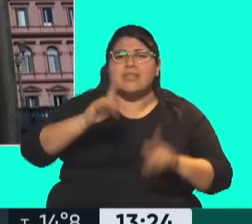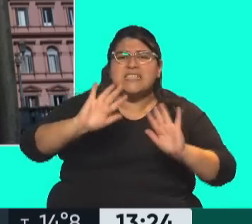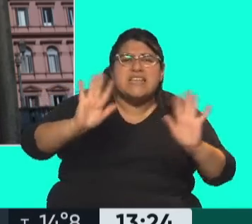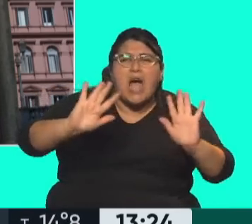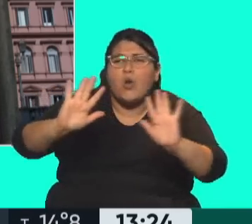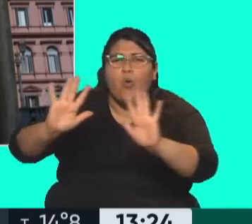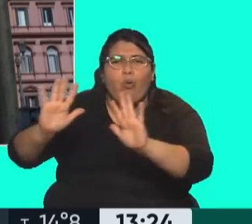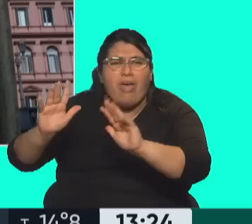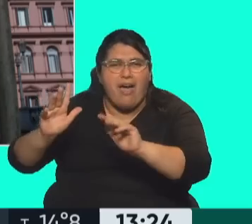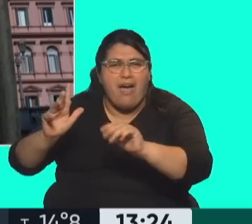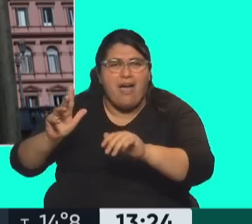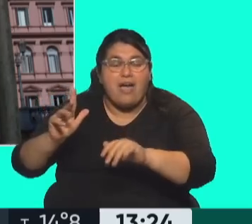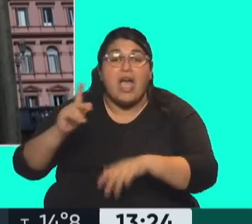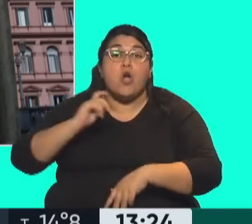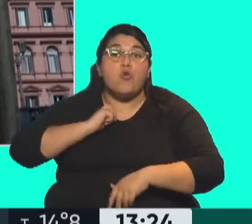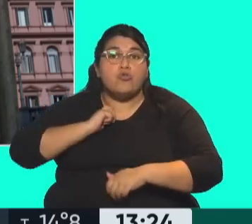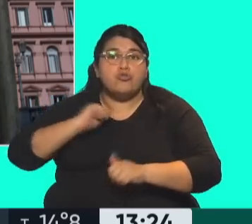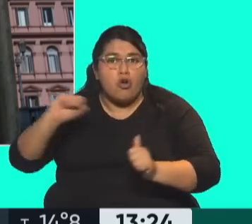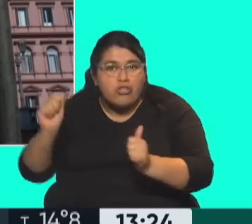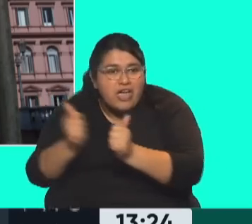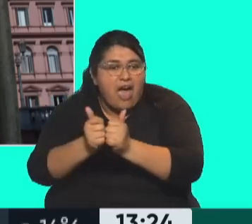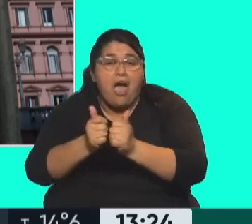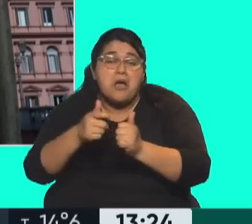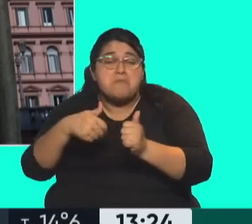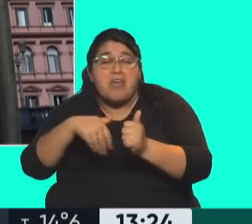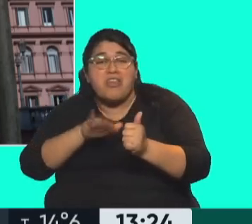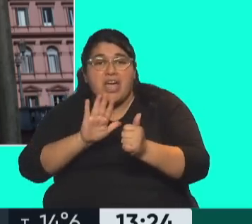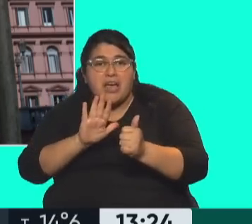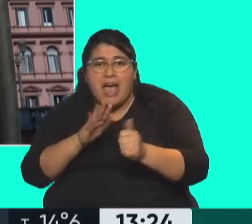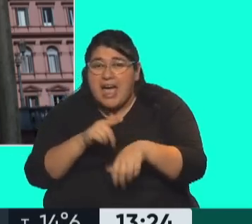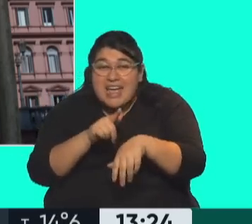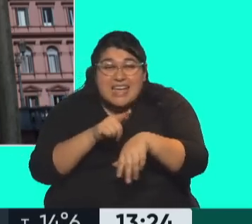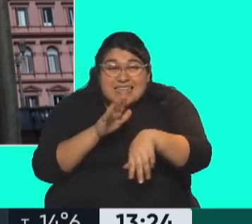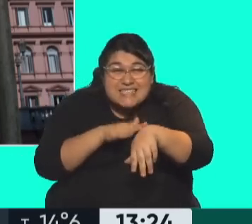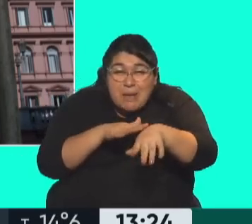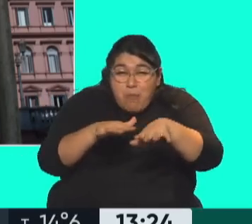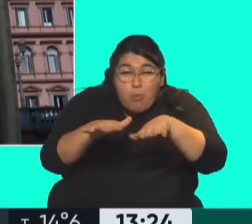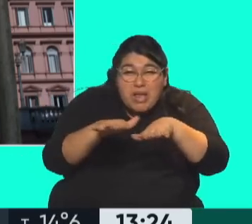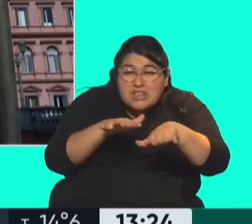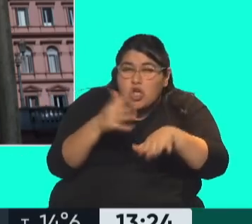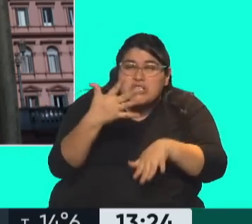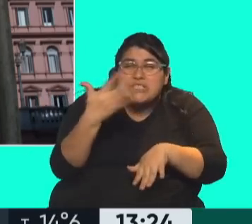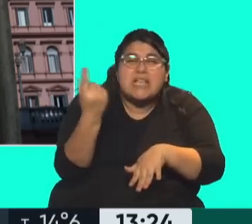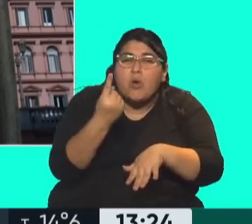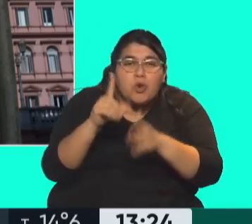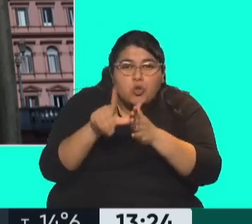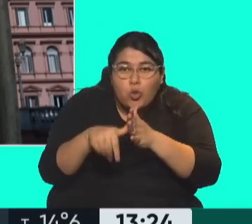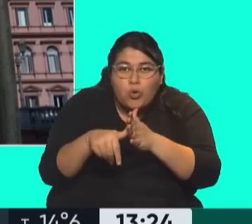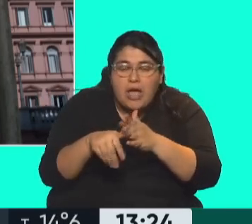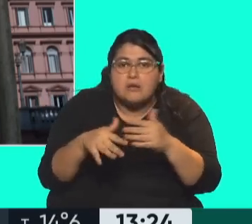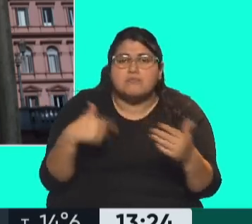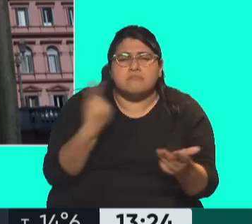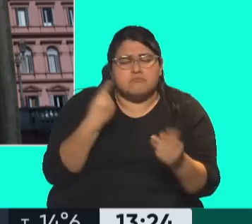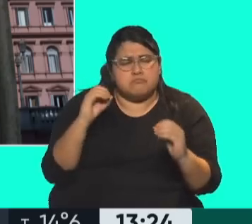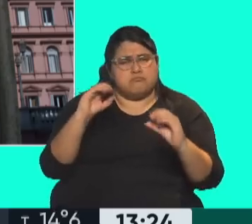los militantes y la custodia la deja. Dura como 5 minutos ese trayecto, que la verdad también a nosotros